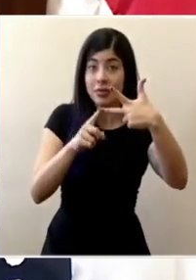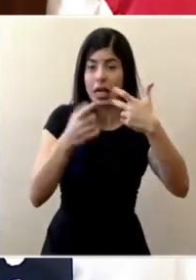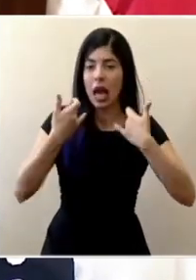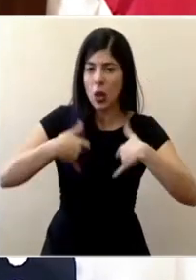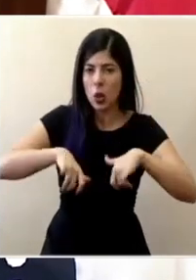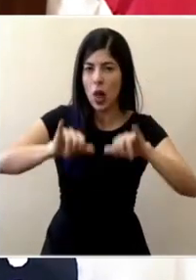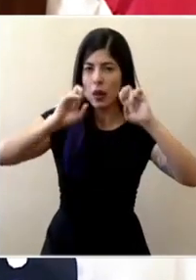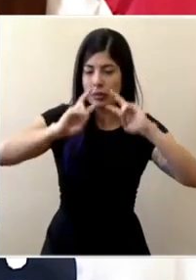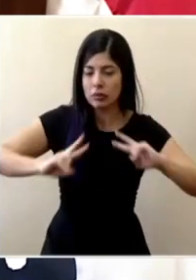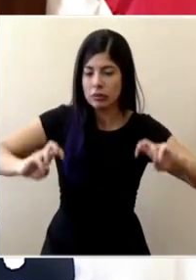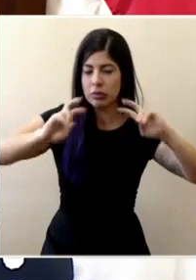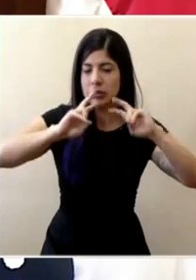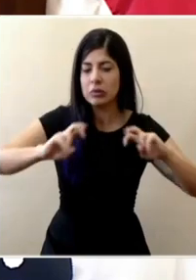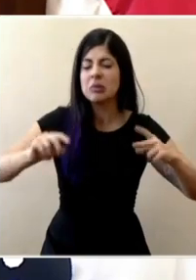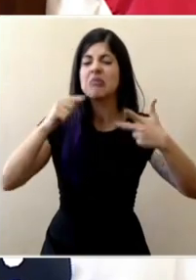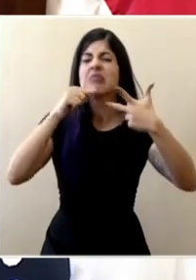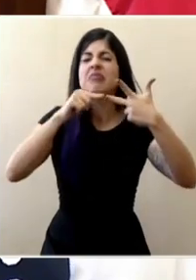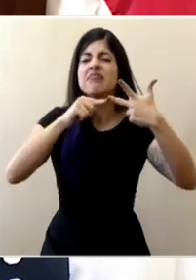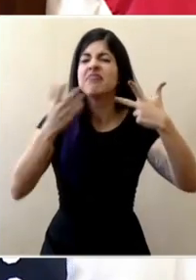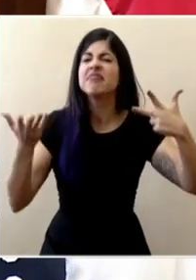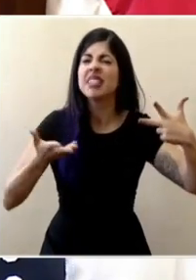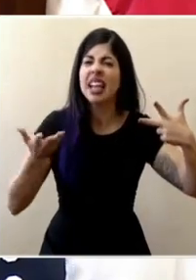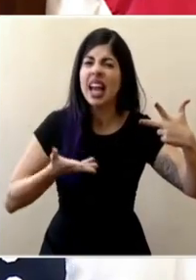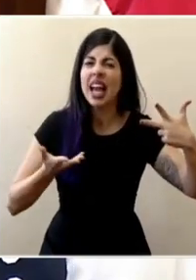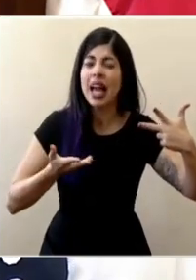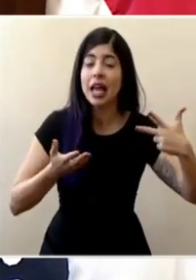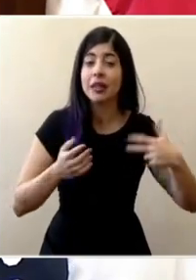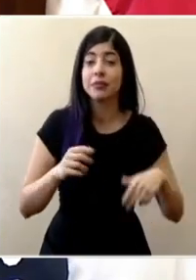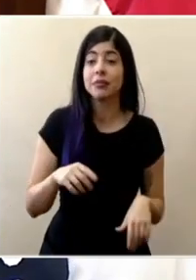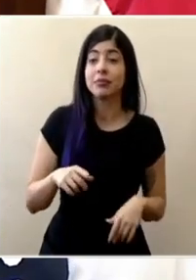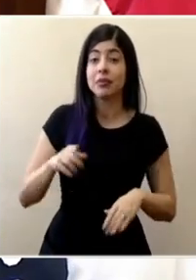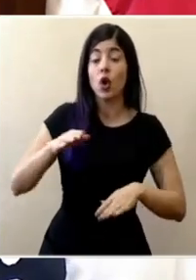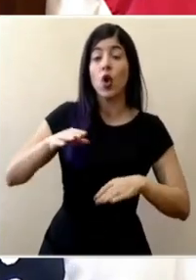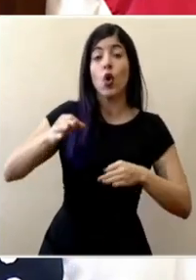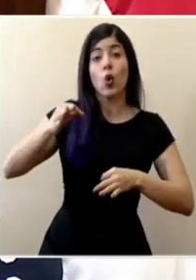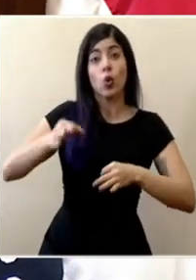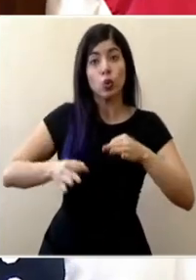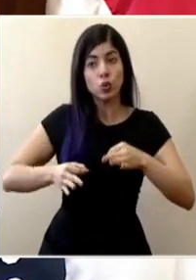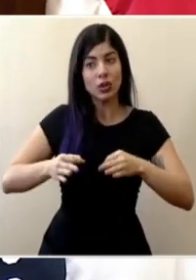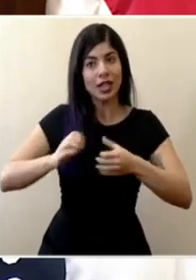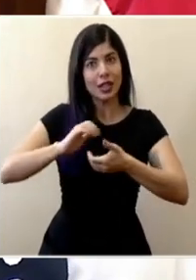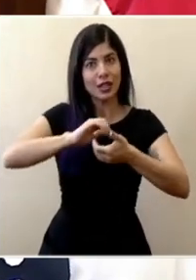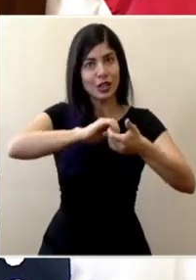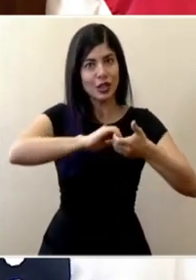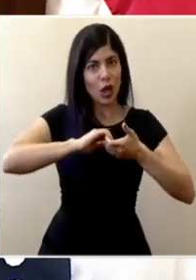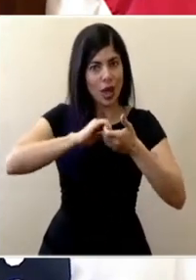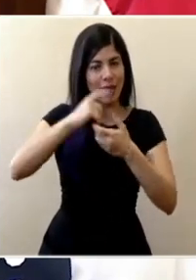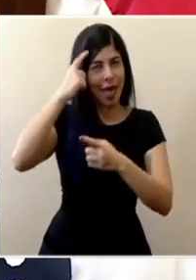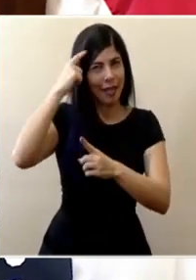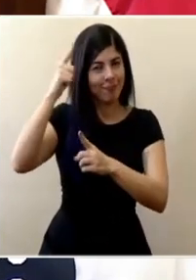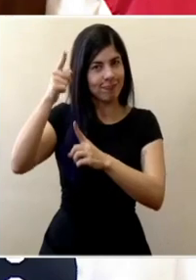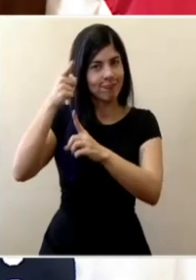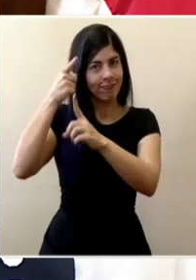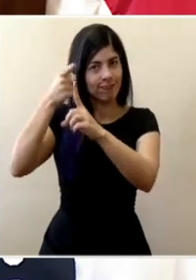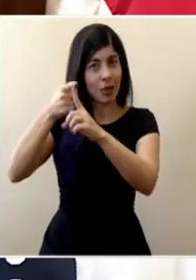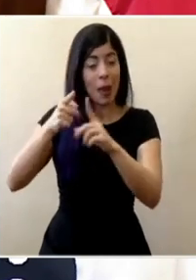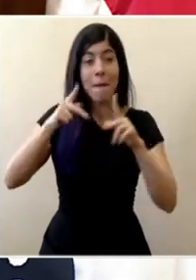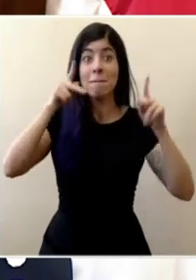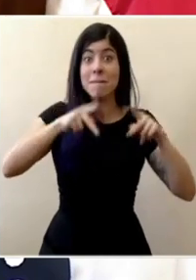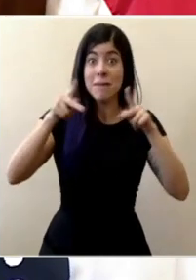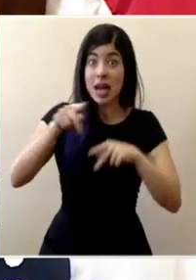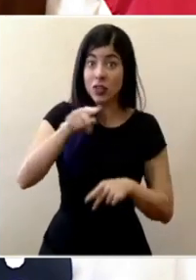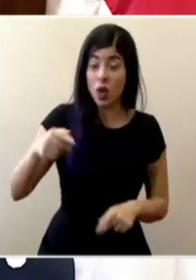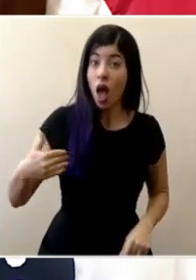está analizando apenas que lo que se trata es de que sobre la base de la justicia y la solidaridad podamos, las personas que